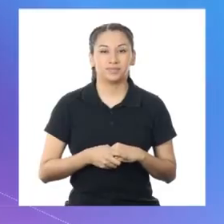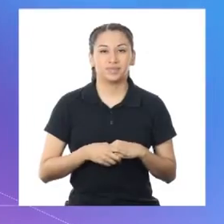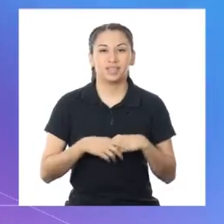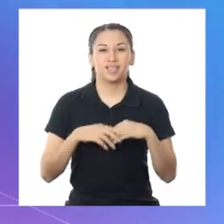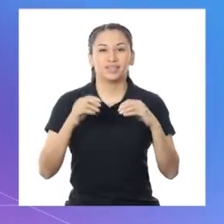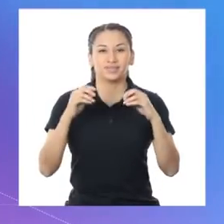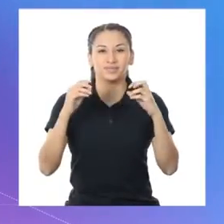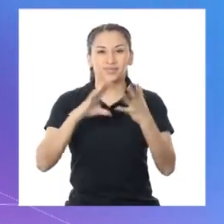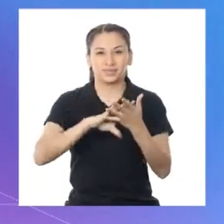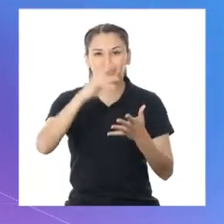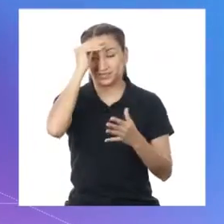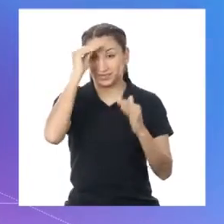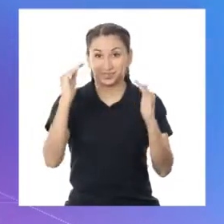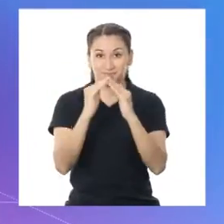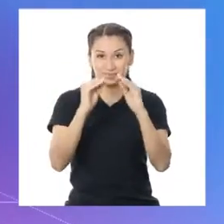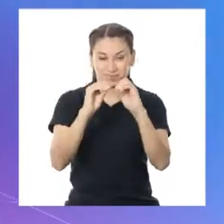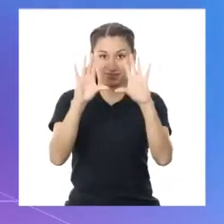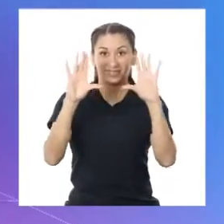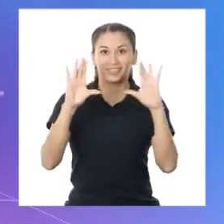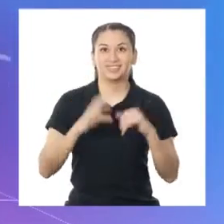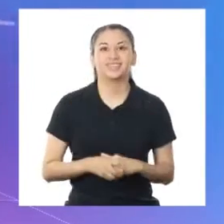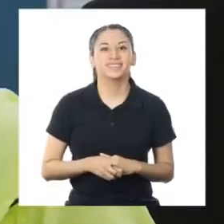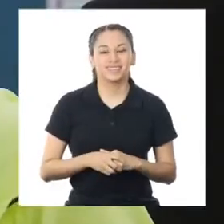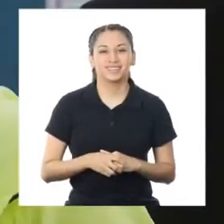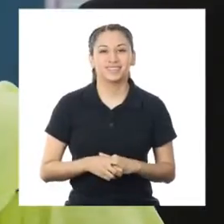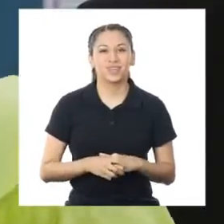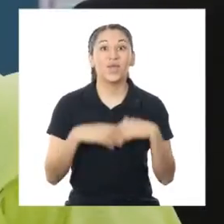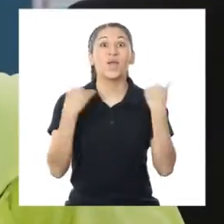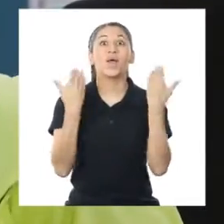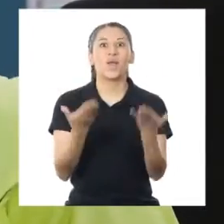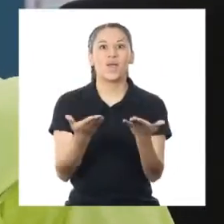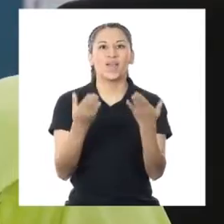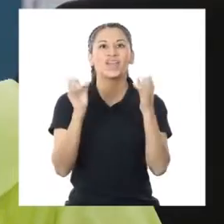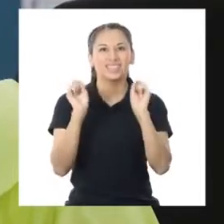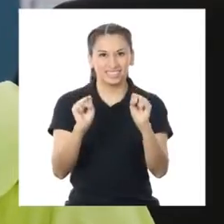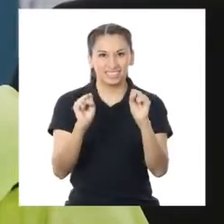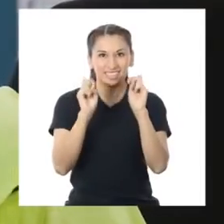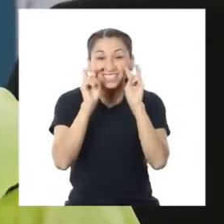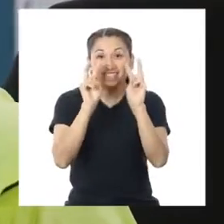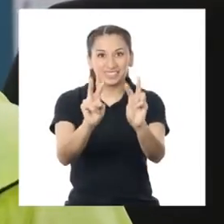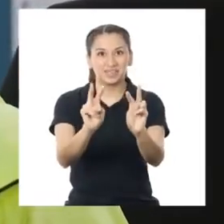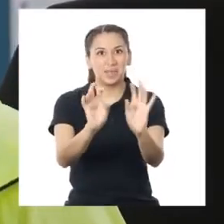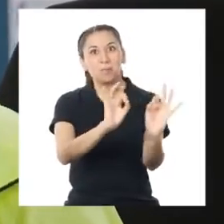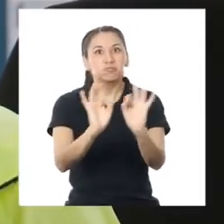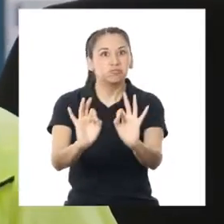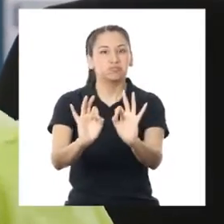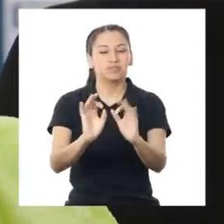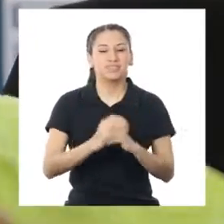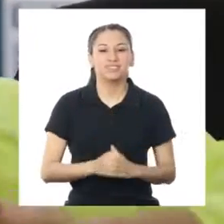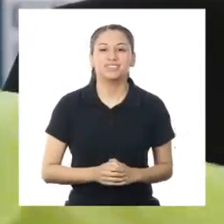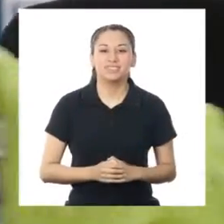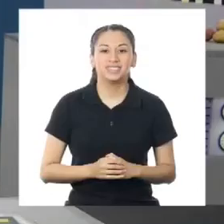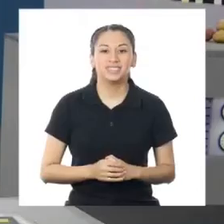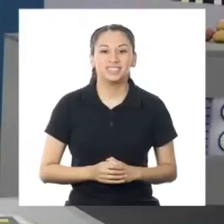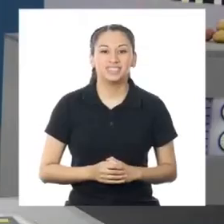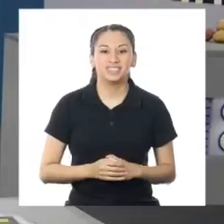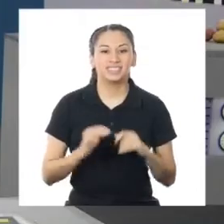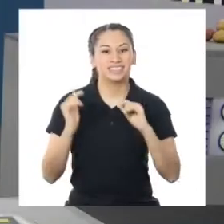Red de Aprende en Casa, activada. ¡Oh, sí! ¡Ya los veo, Maca!